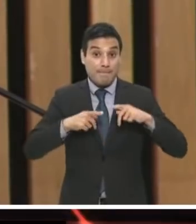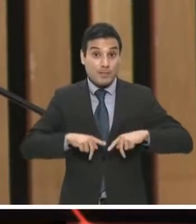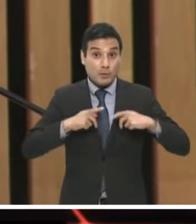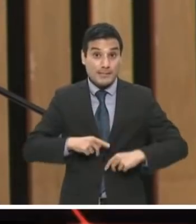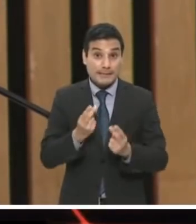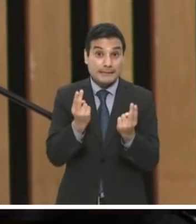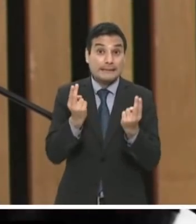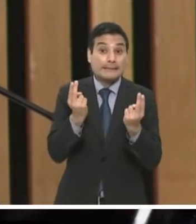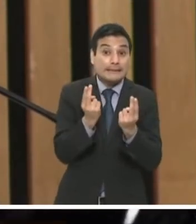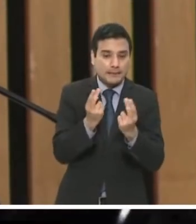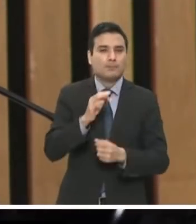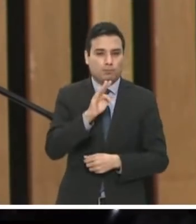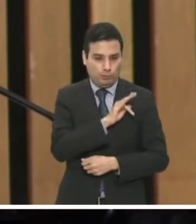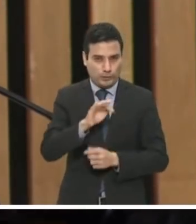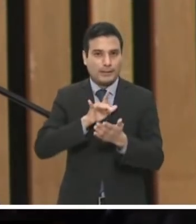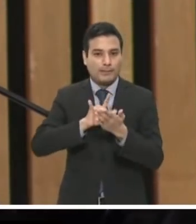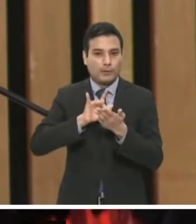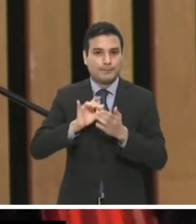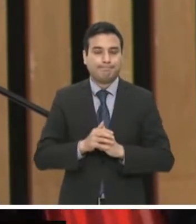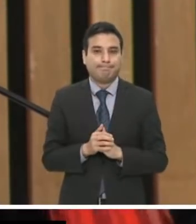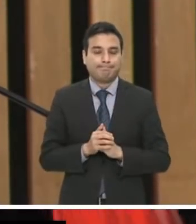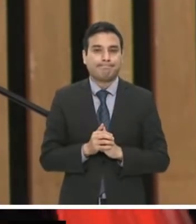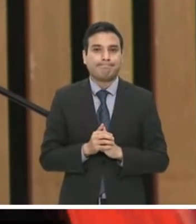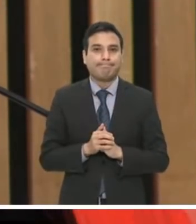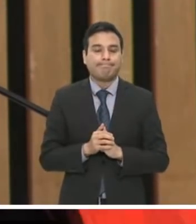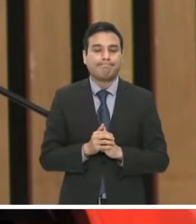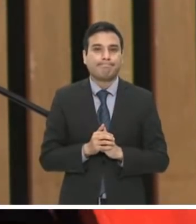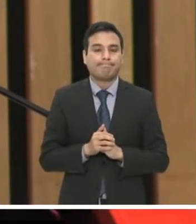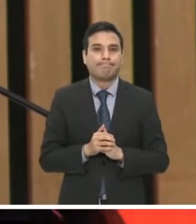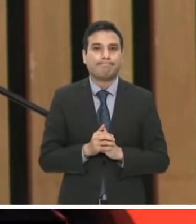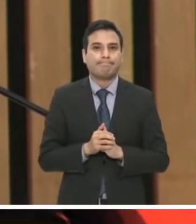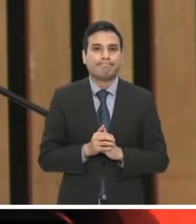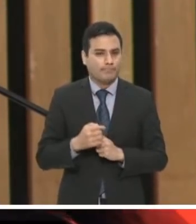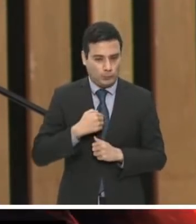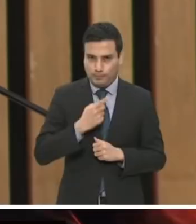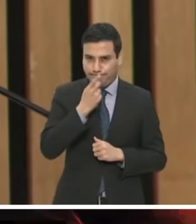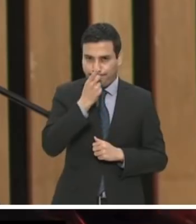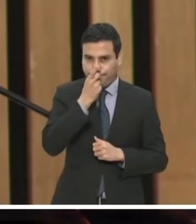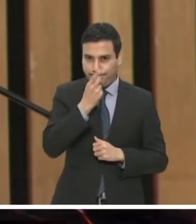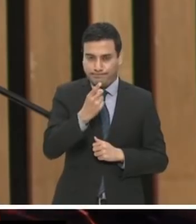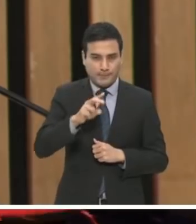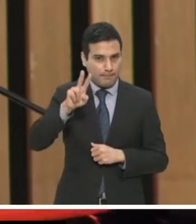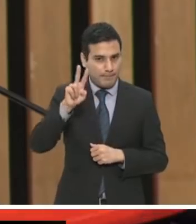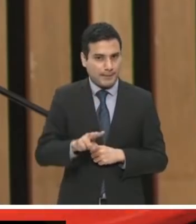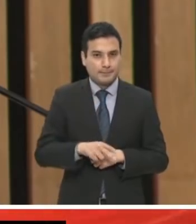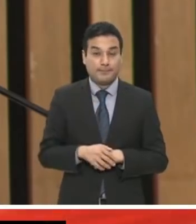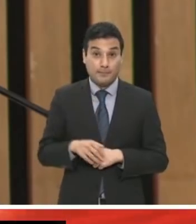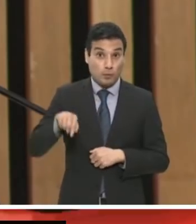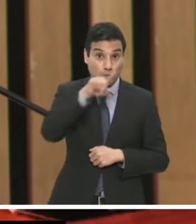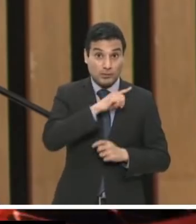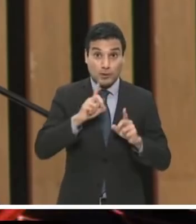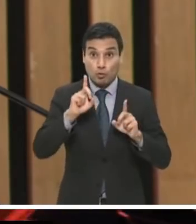necesitan en estos momentos. De manera contundente lo expresamos, que no quede duda,